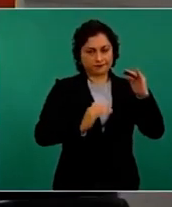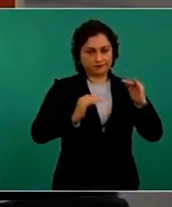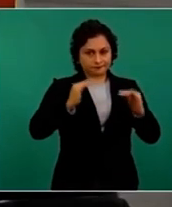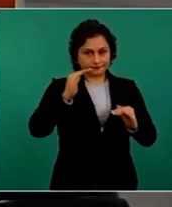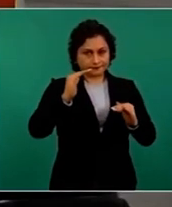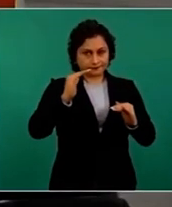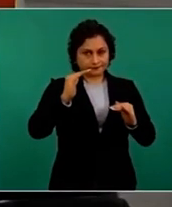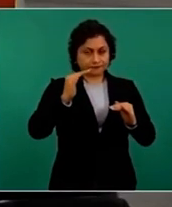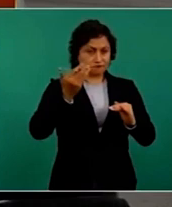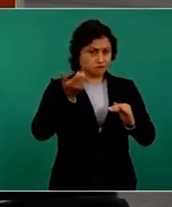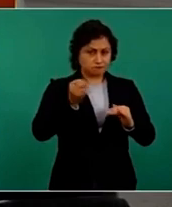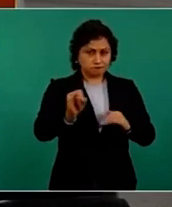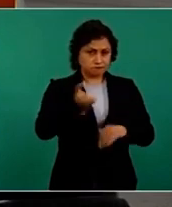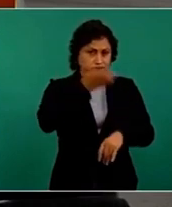igual.